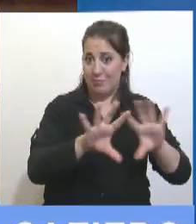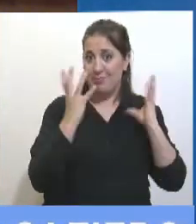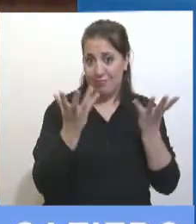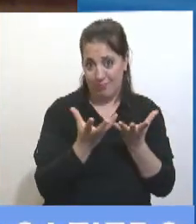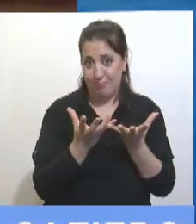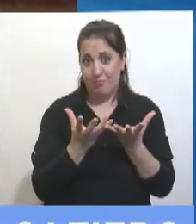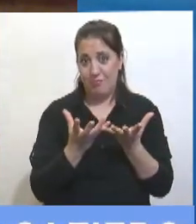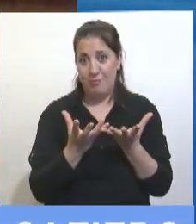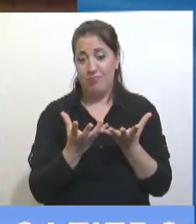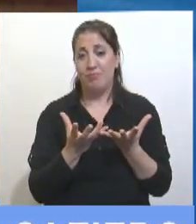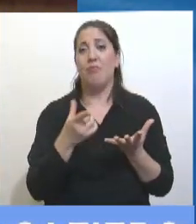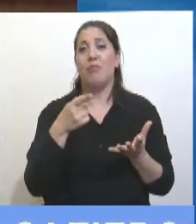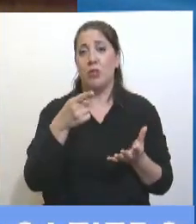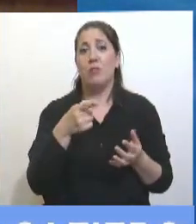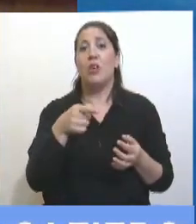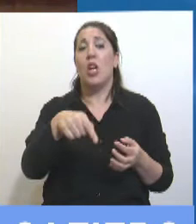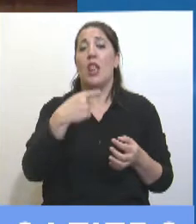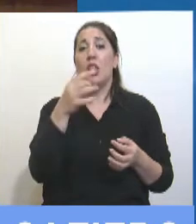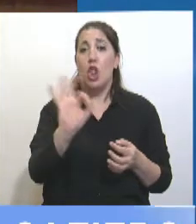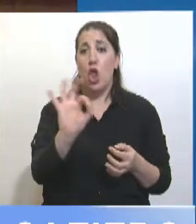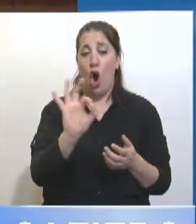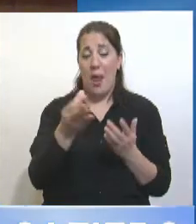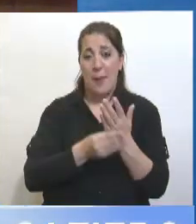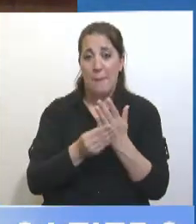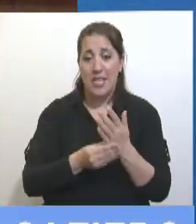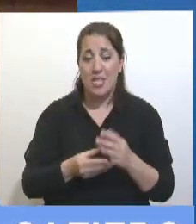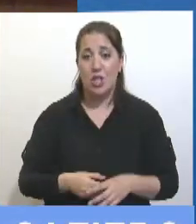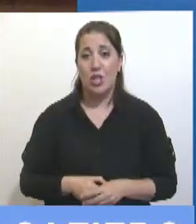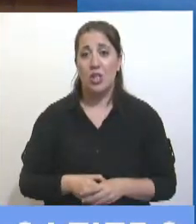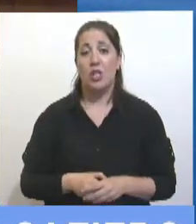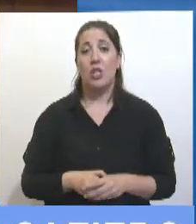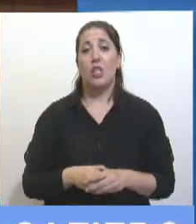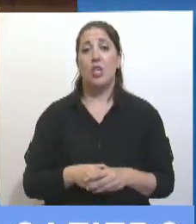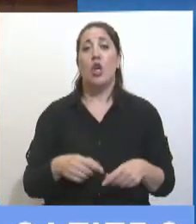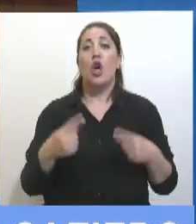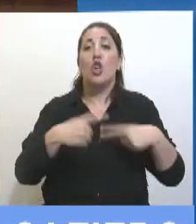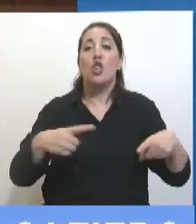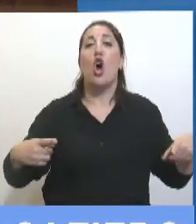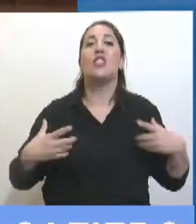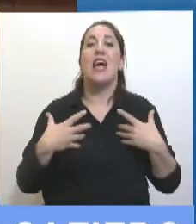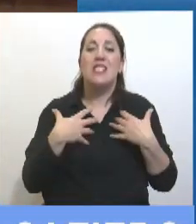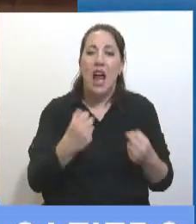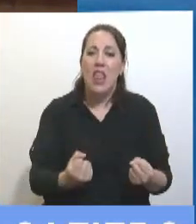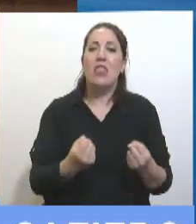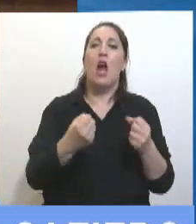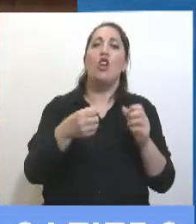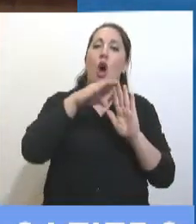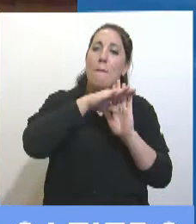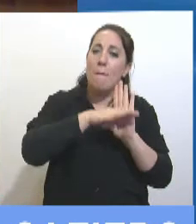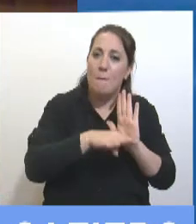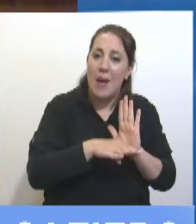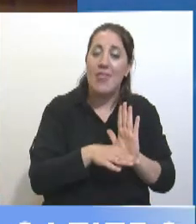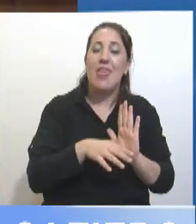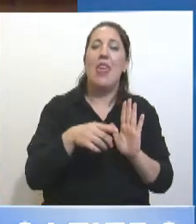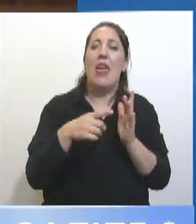algo que no reconoció aquí el ministro, de que todo lo que tiene que ver con los sanitarios y las medidas tomadas, este gobierno